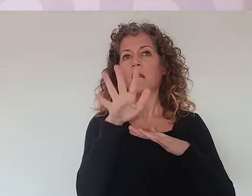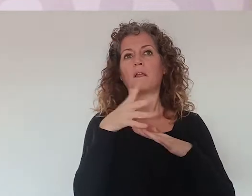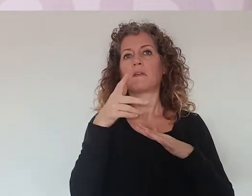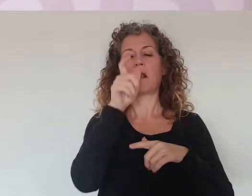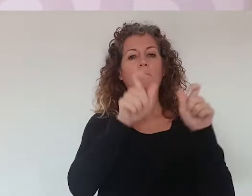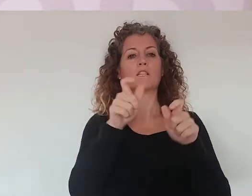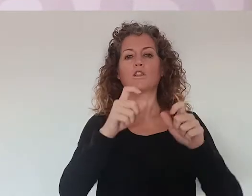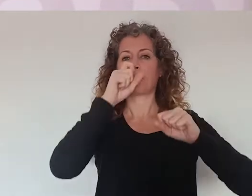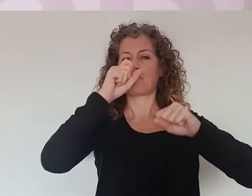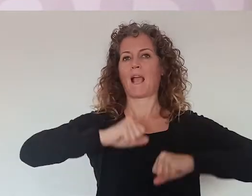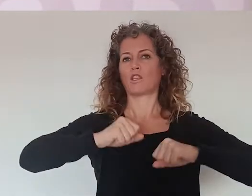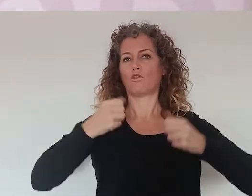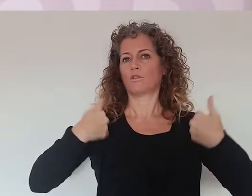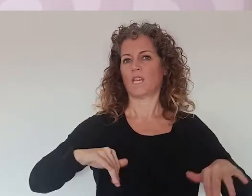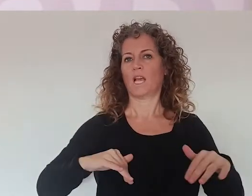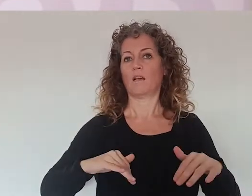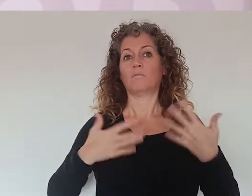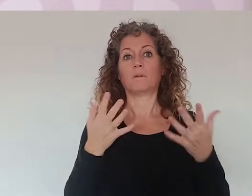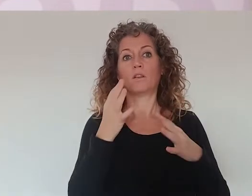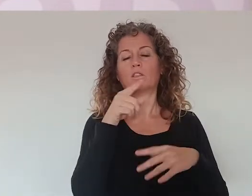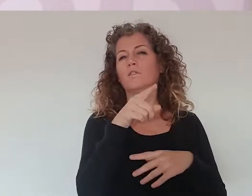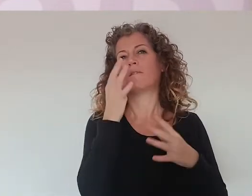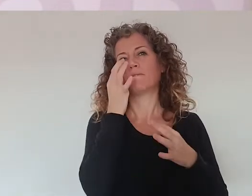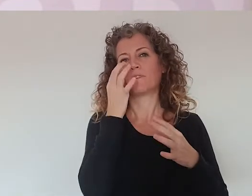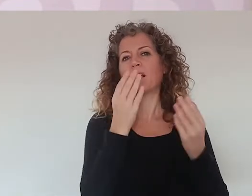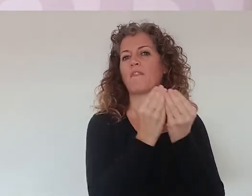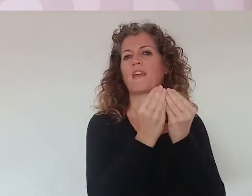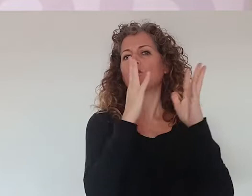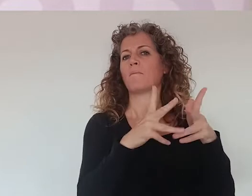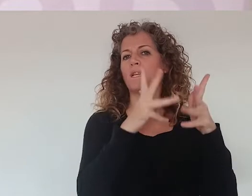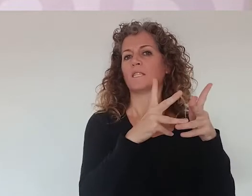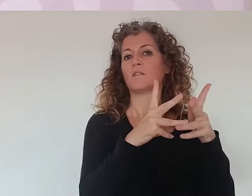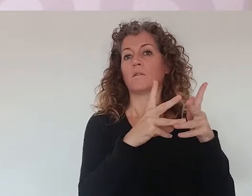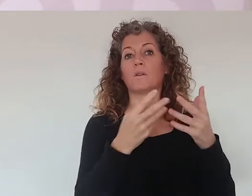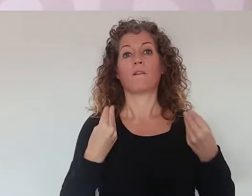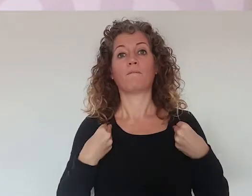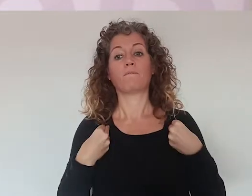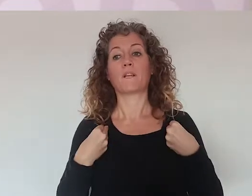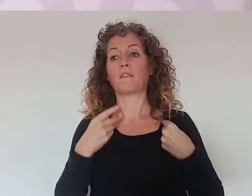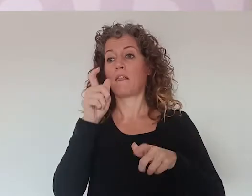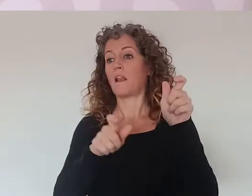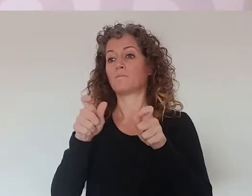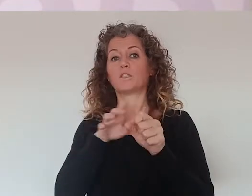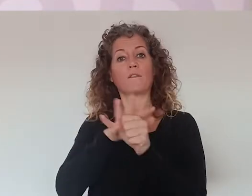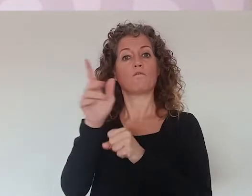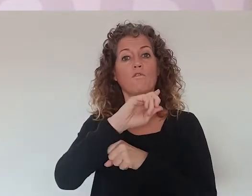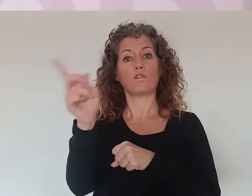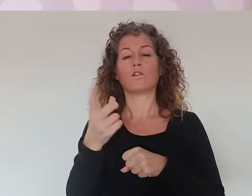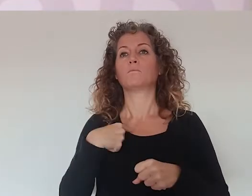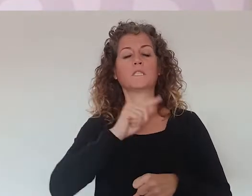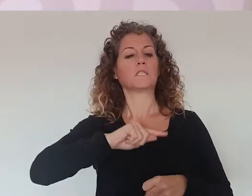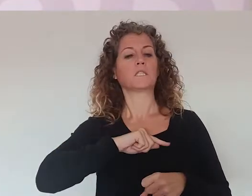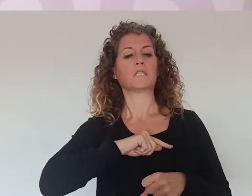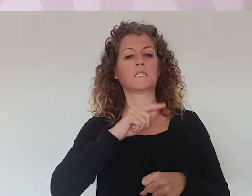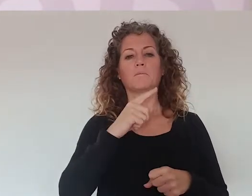65 años las personas ya somos mayores. Pero eso ya es un dato administrativo, pero no marca la vida de nadie. decir, nadie